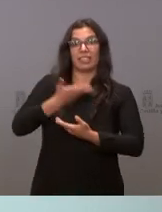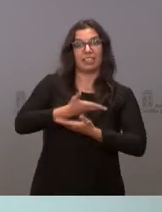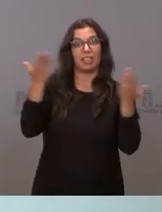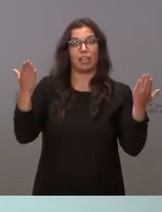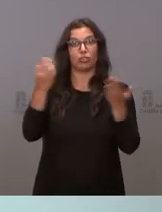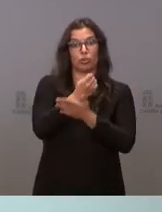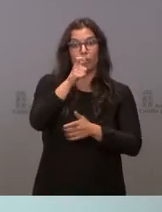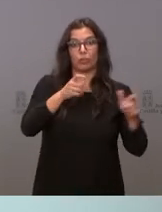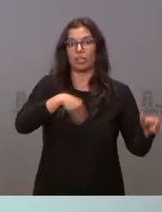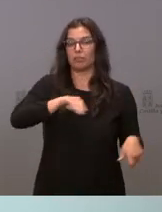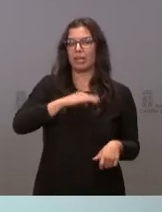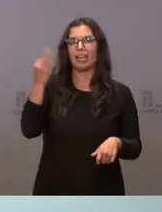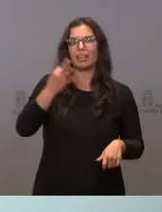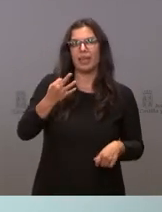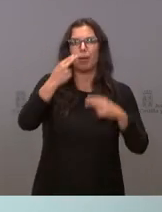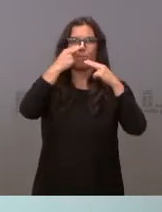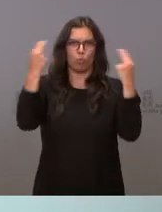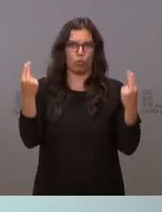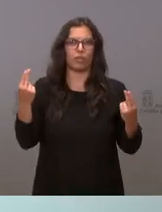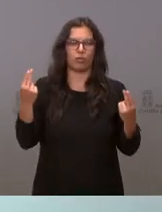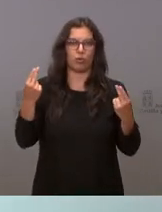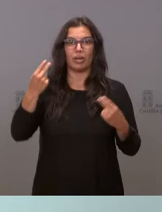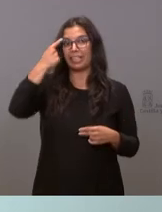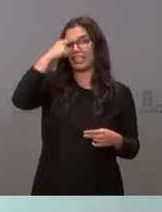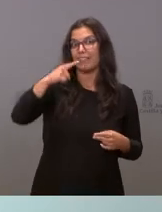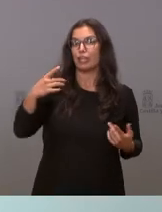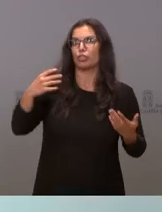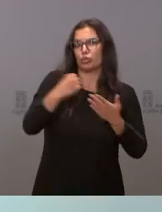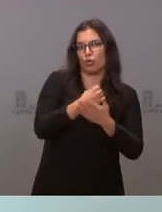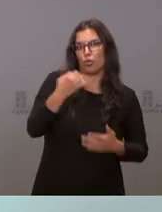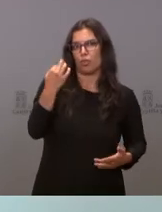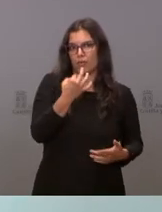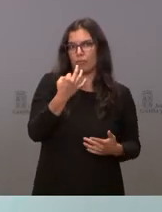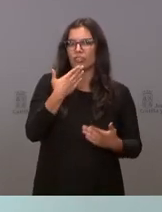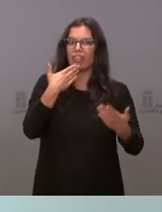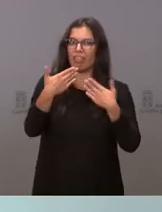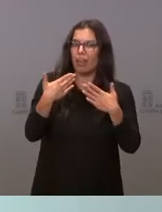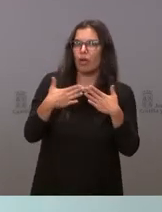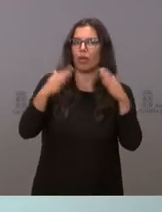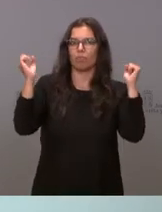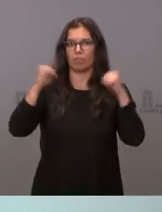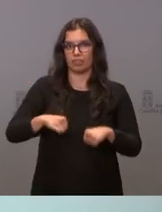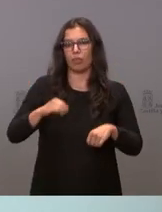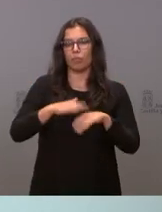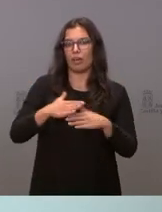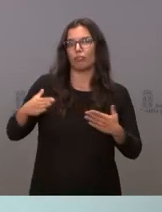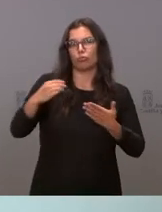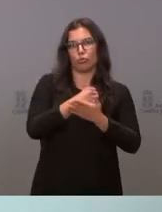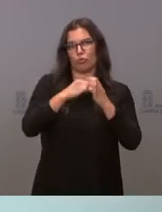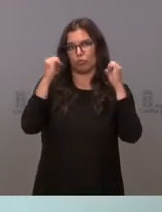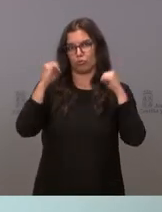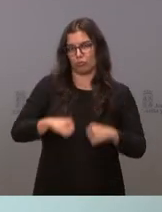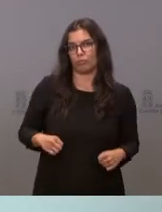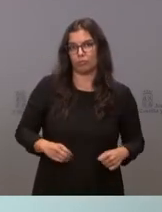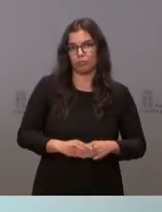tiene que ser conocido sabido y dialogado y pactado por todos los españoles en los